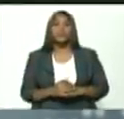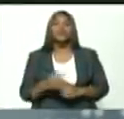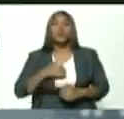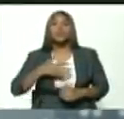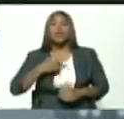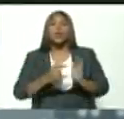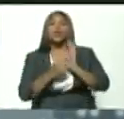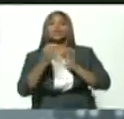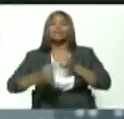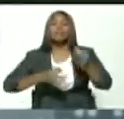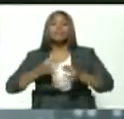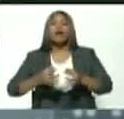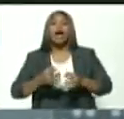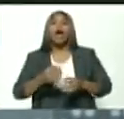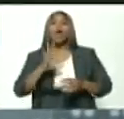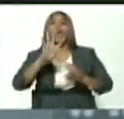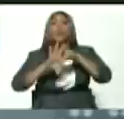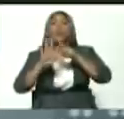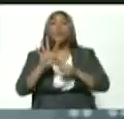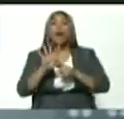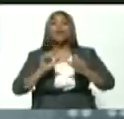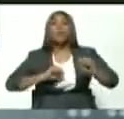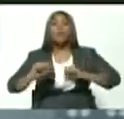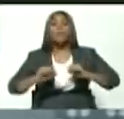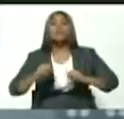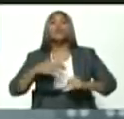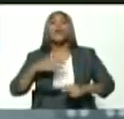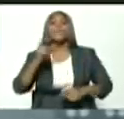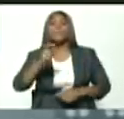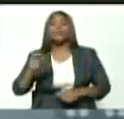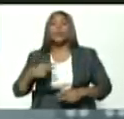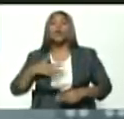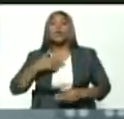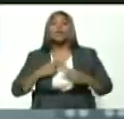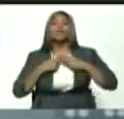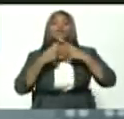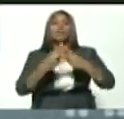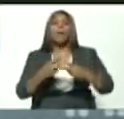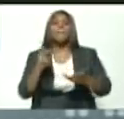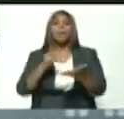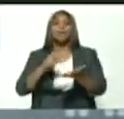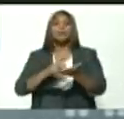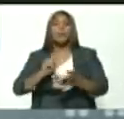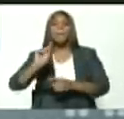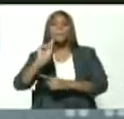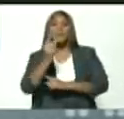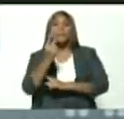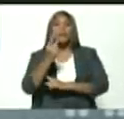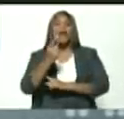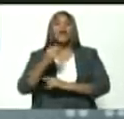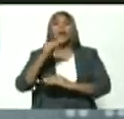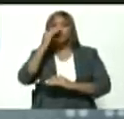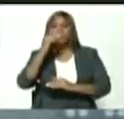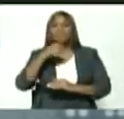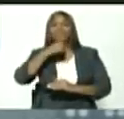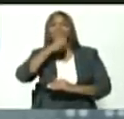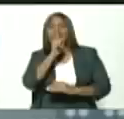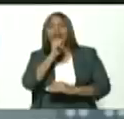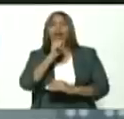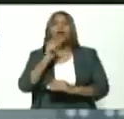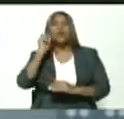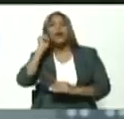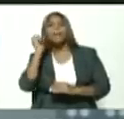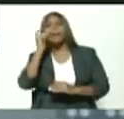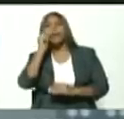personas manifestaron su voluntad de participar. En primer lugar, los adultos y las adultas mayores. 2